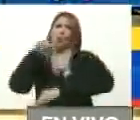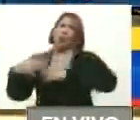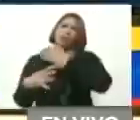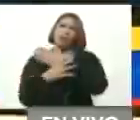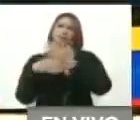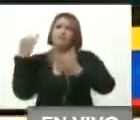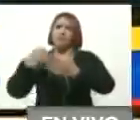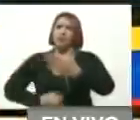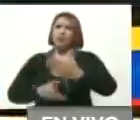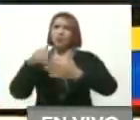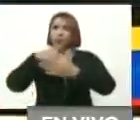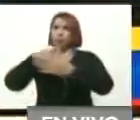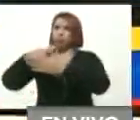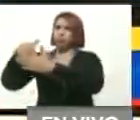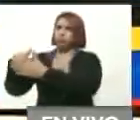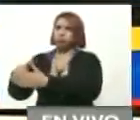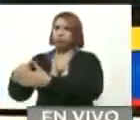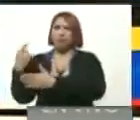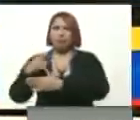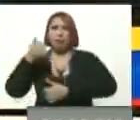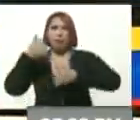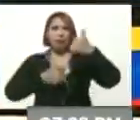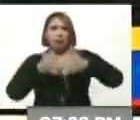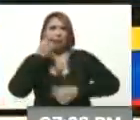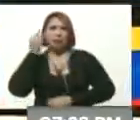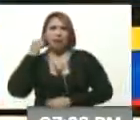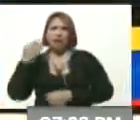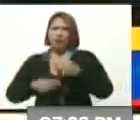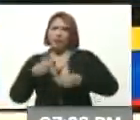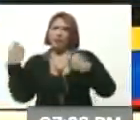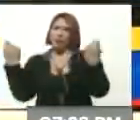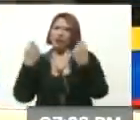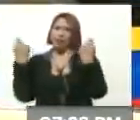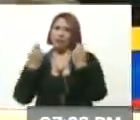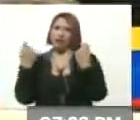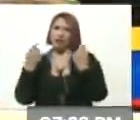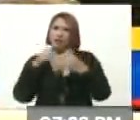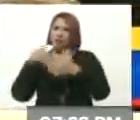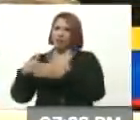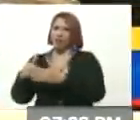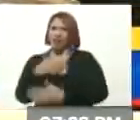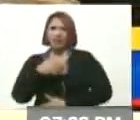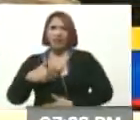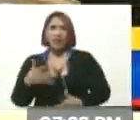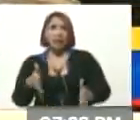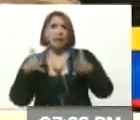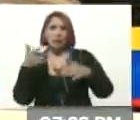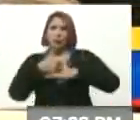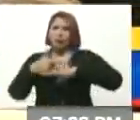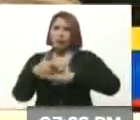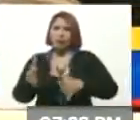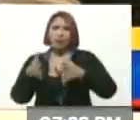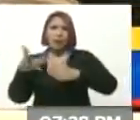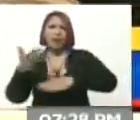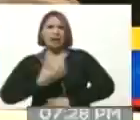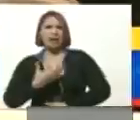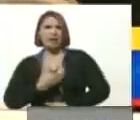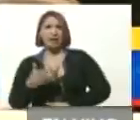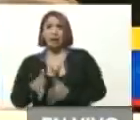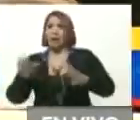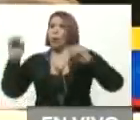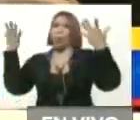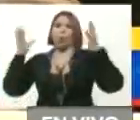inscribió en las elecciones. Tiene candidatos, está haciendo campaña electoral, quiere ganar gobernaciones, quiere ganar alcaldía. Gran